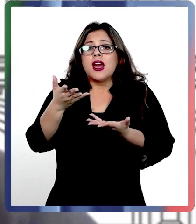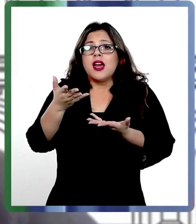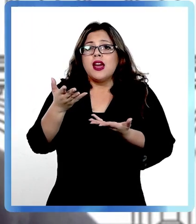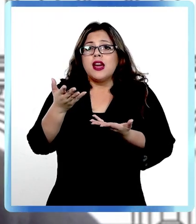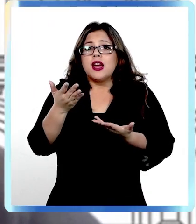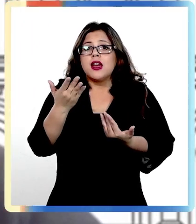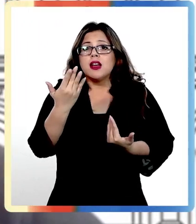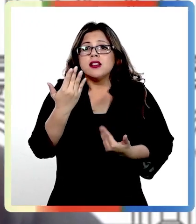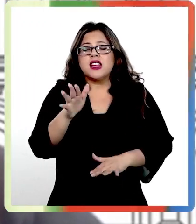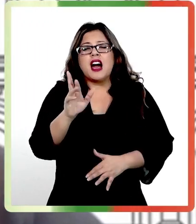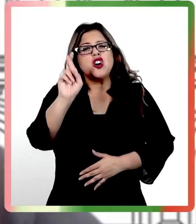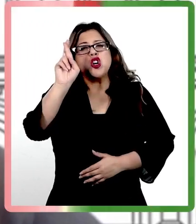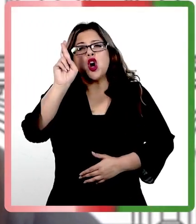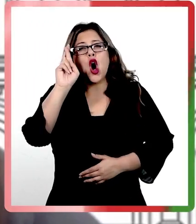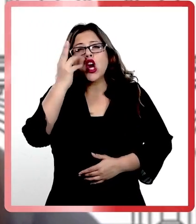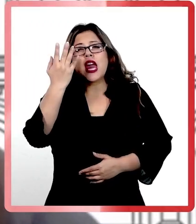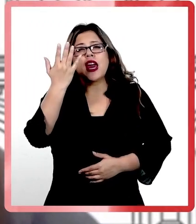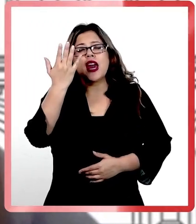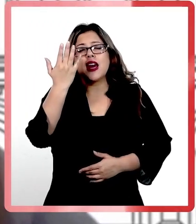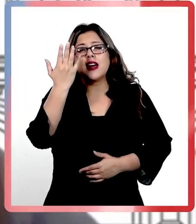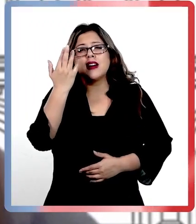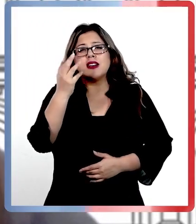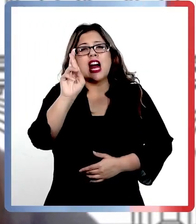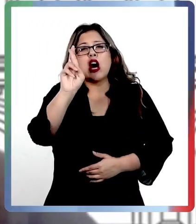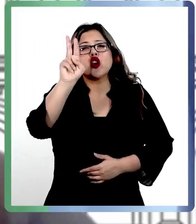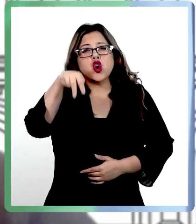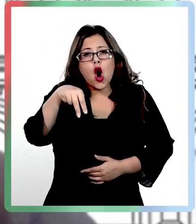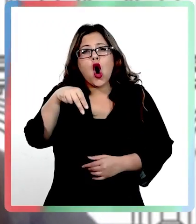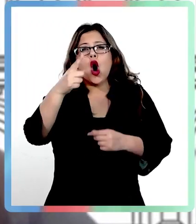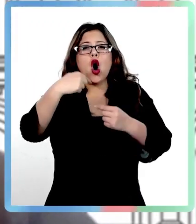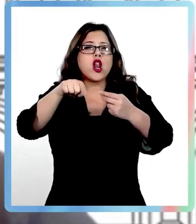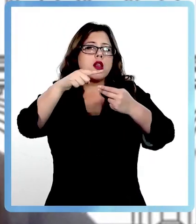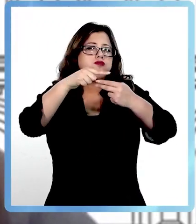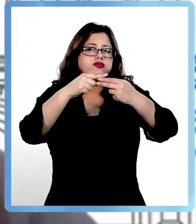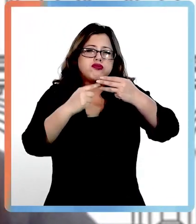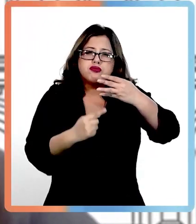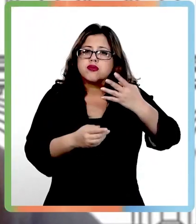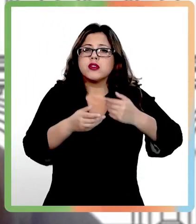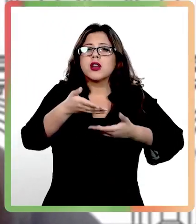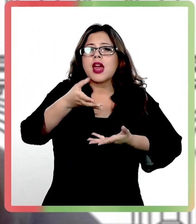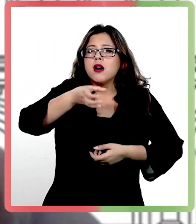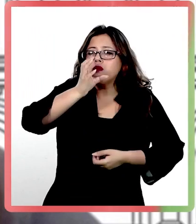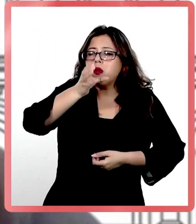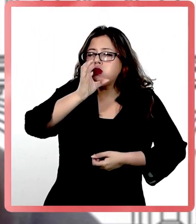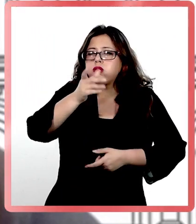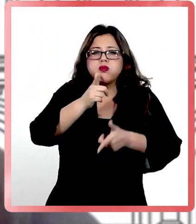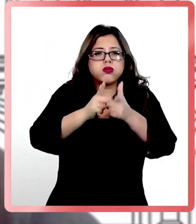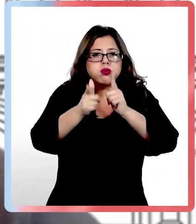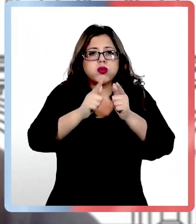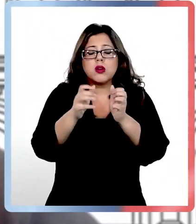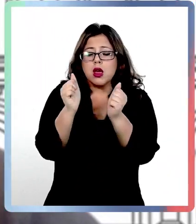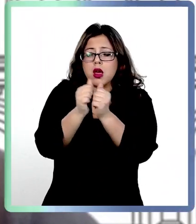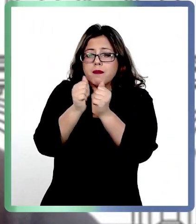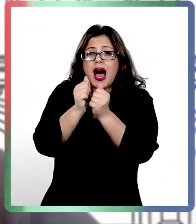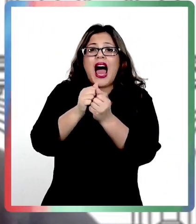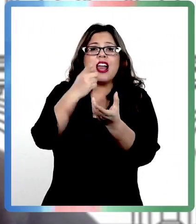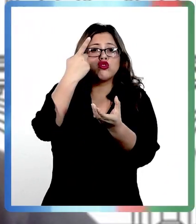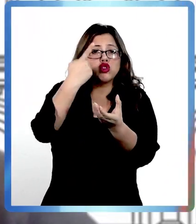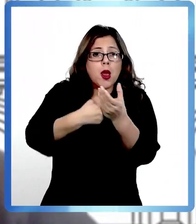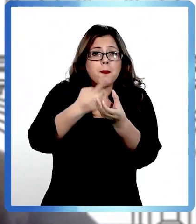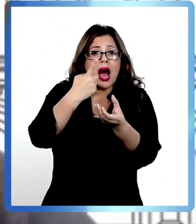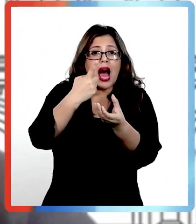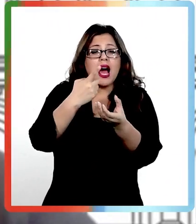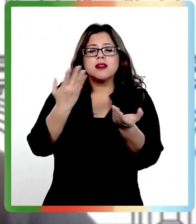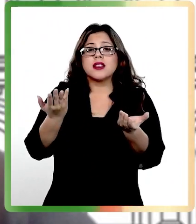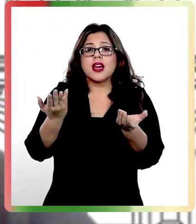alrededor de cuatrocientos, quinientas calorías en un puro trago destilado. Si comes pan o te comes un